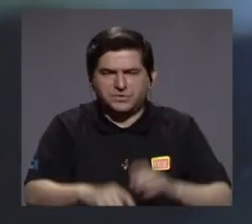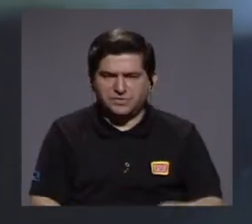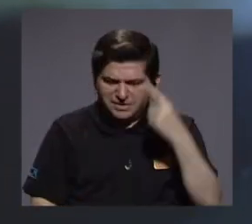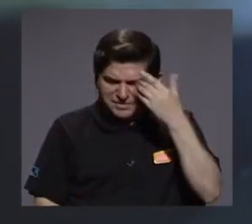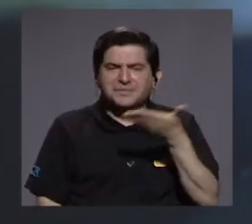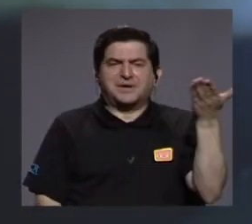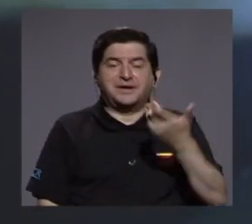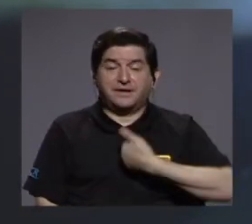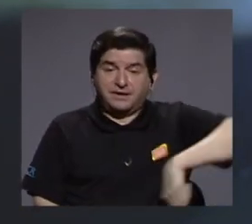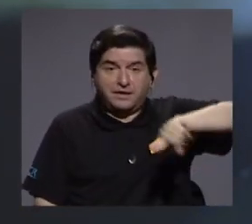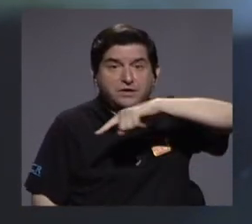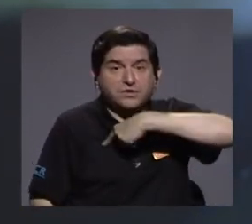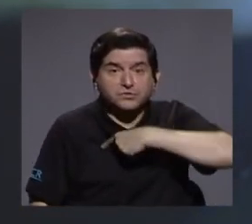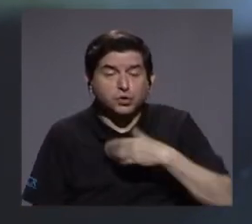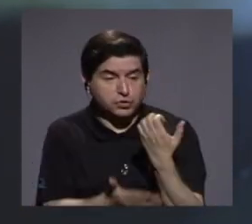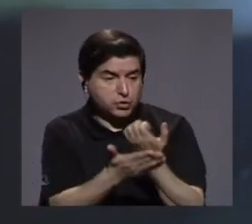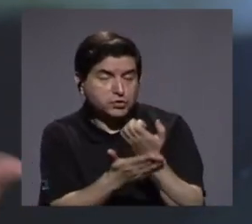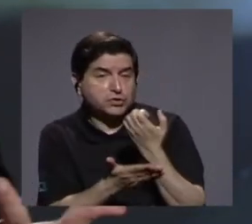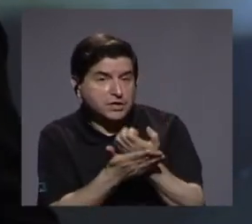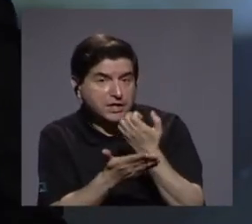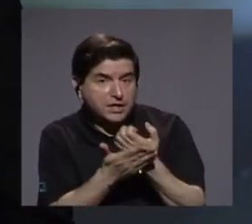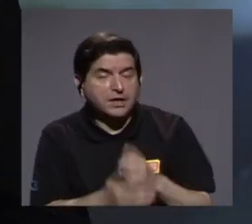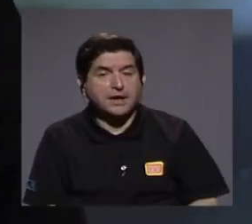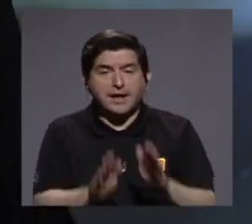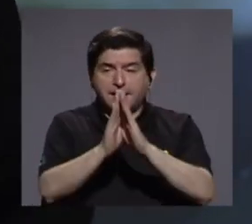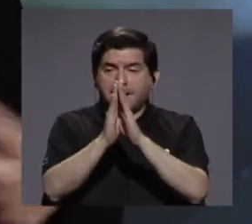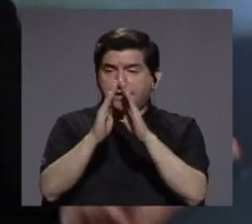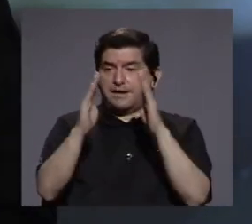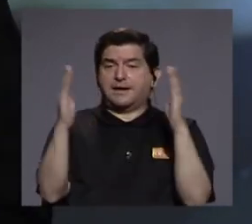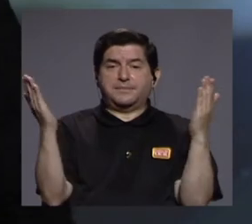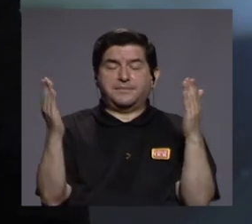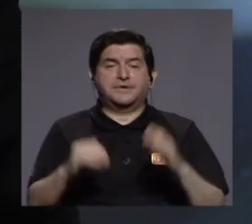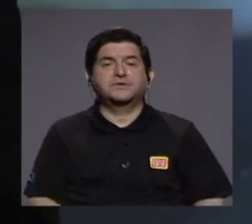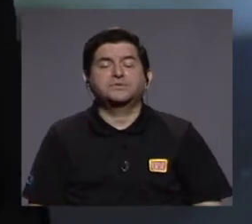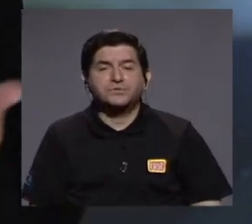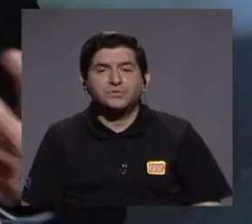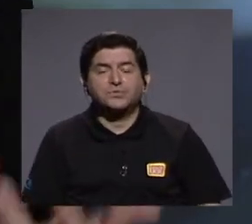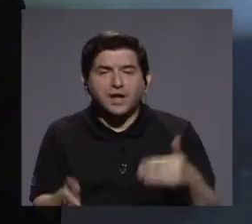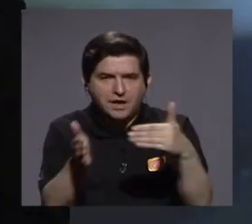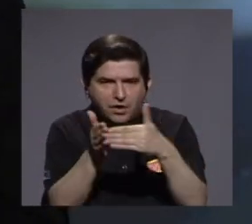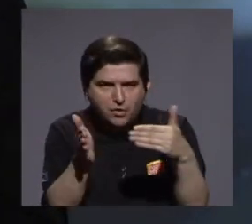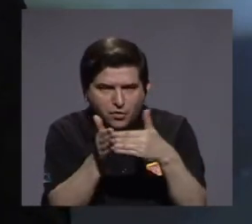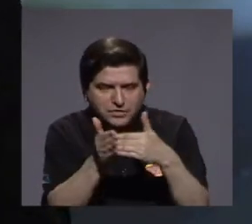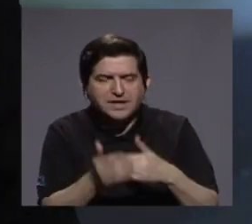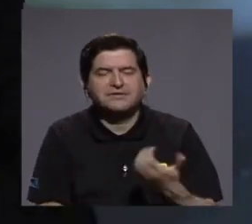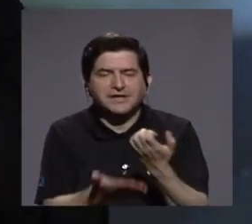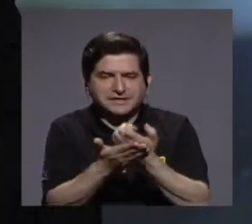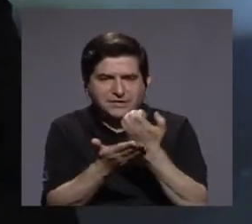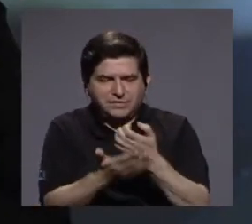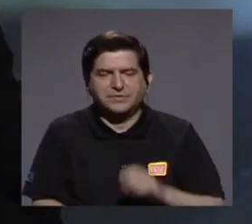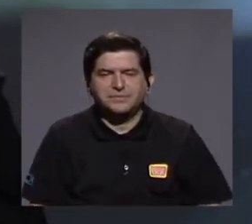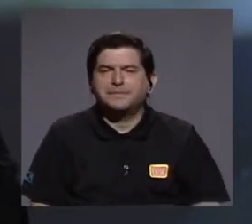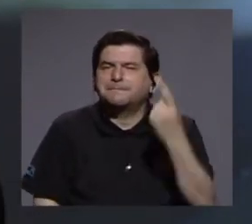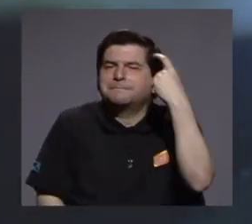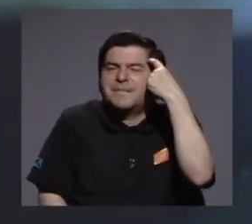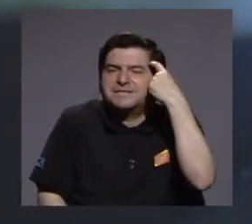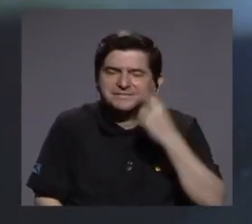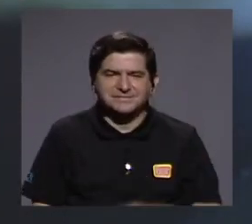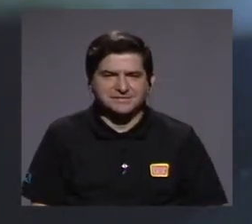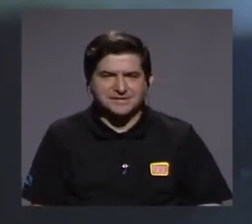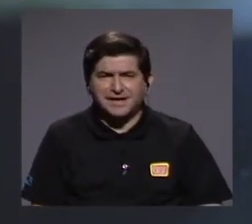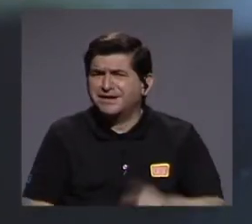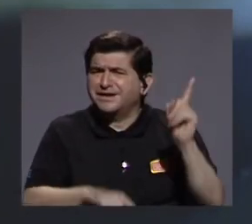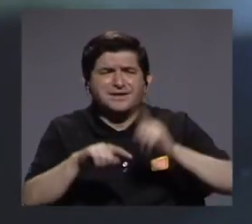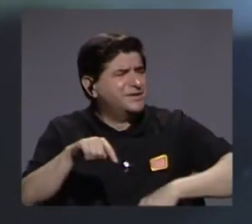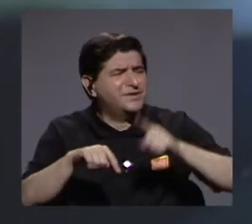lograr nosotros económicamente poder abrir más, o sea para poder reactivar más la economía pensando en que no